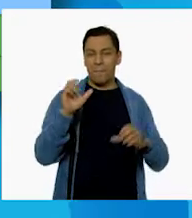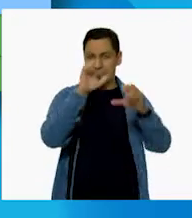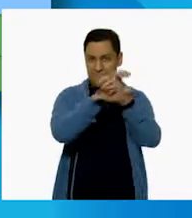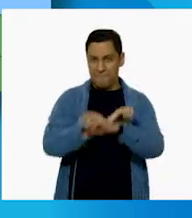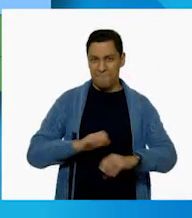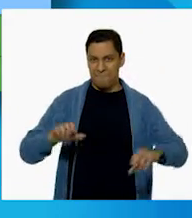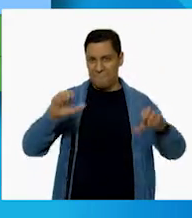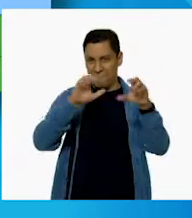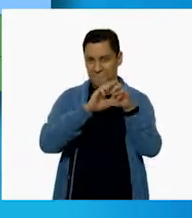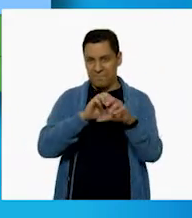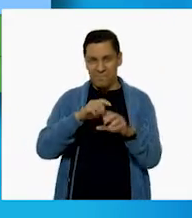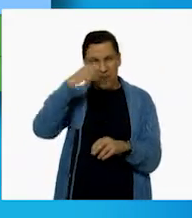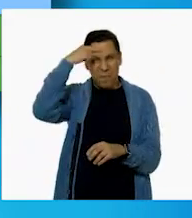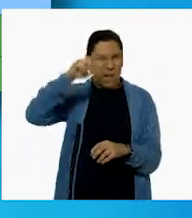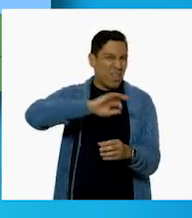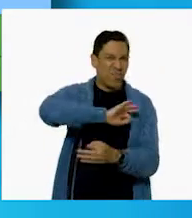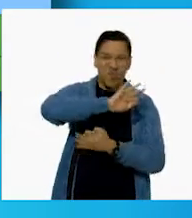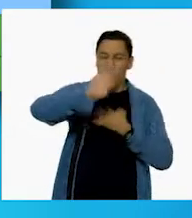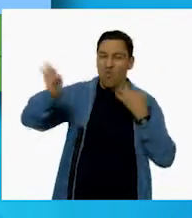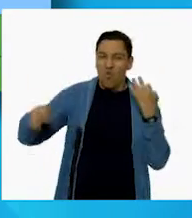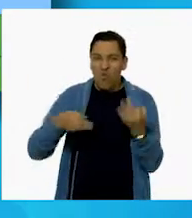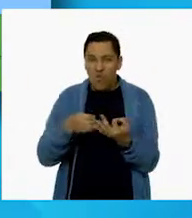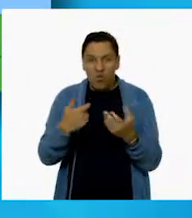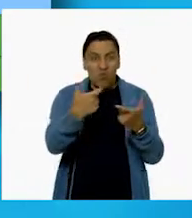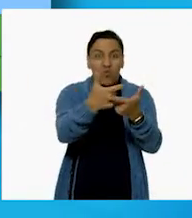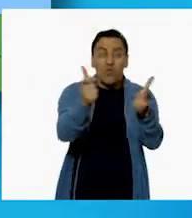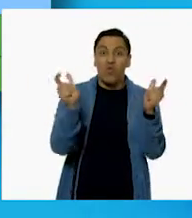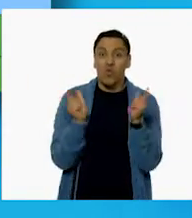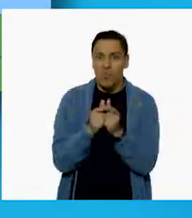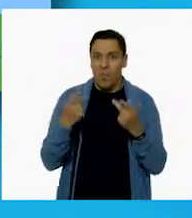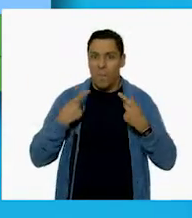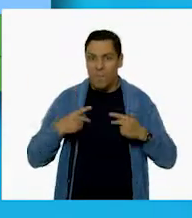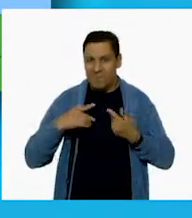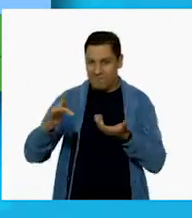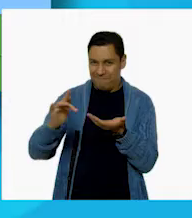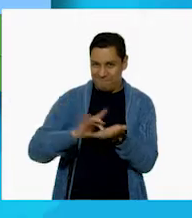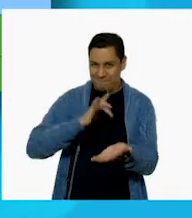Esto va dedicado a toda nuestra red de apoyo.